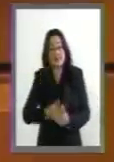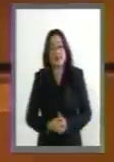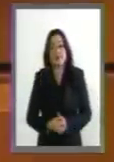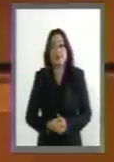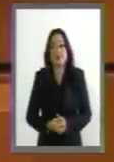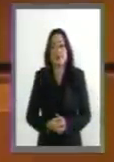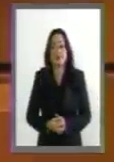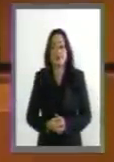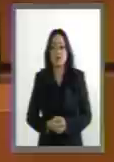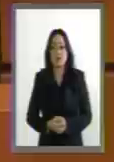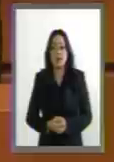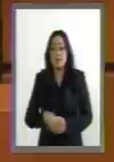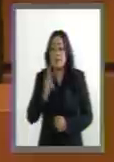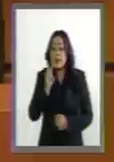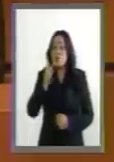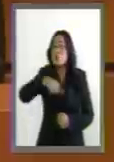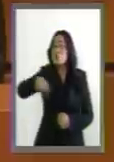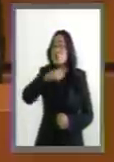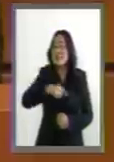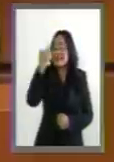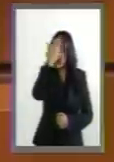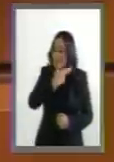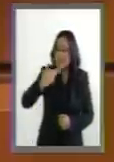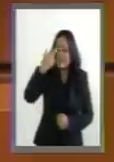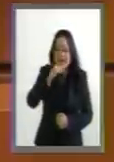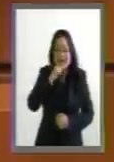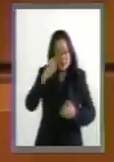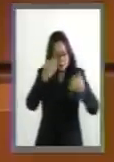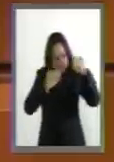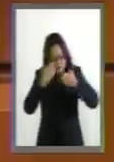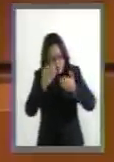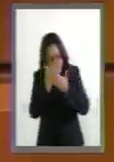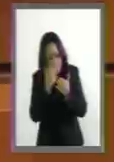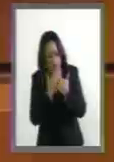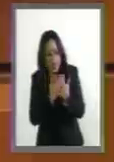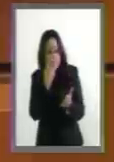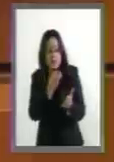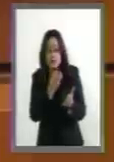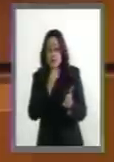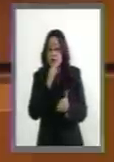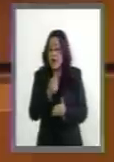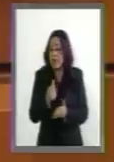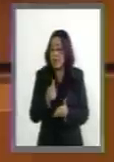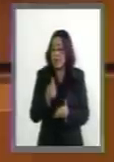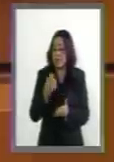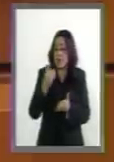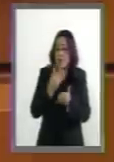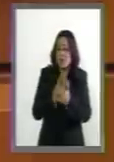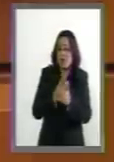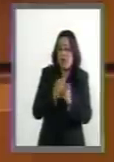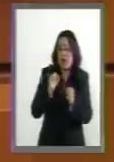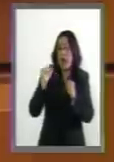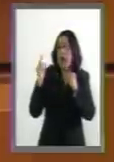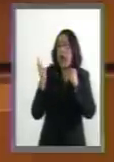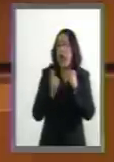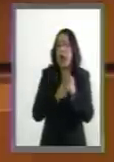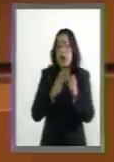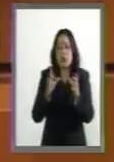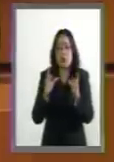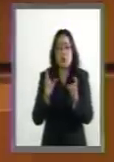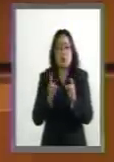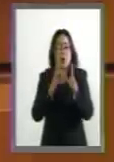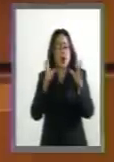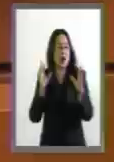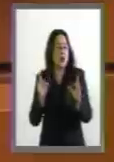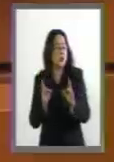Pero como no analizan las cosas como se dan, esto es por pedacitos. Así como